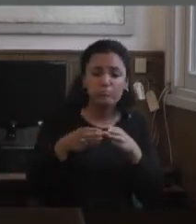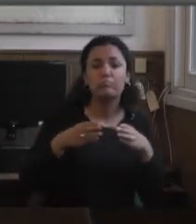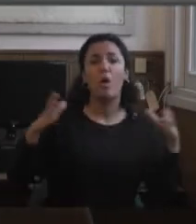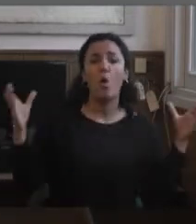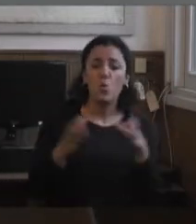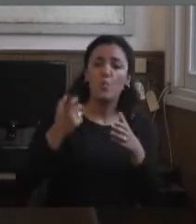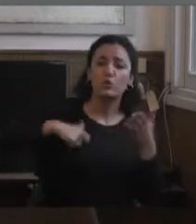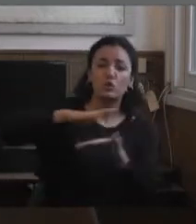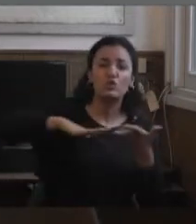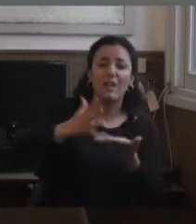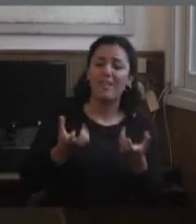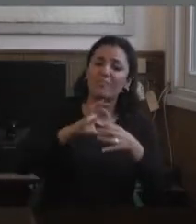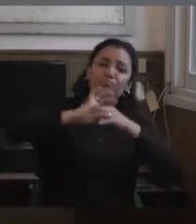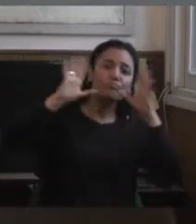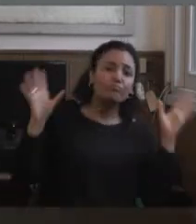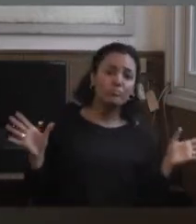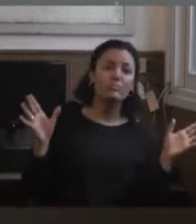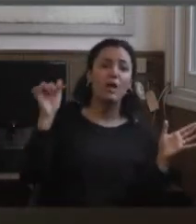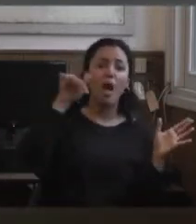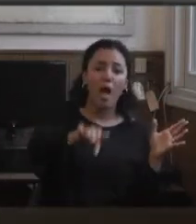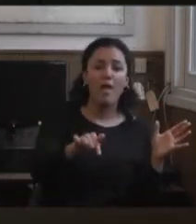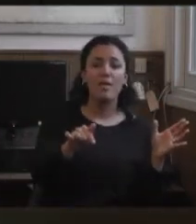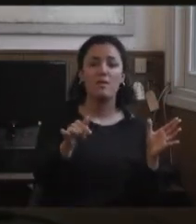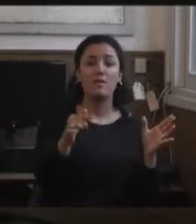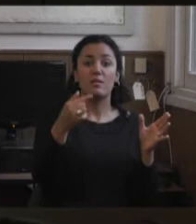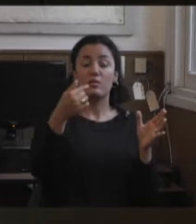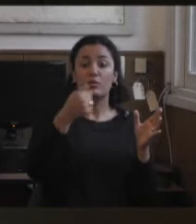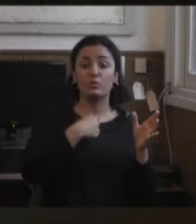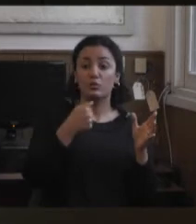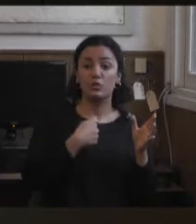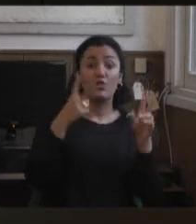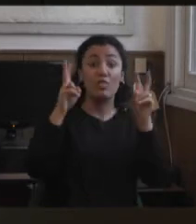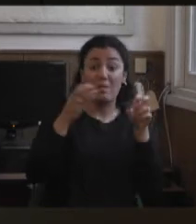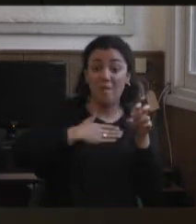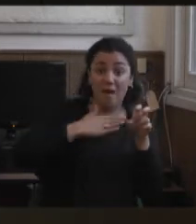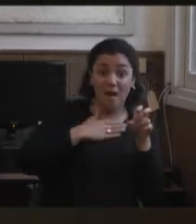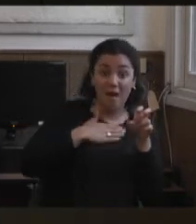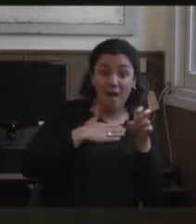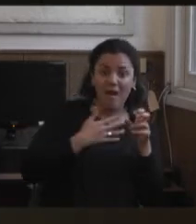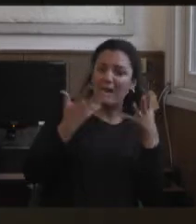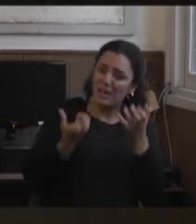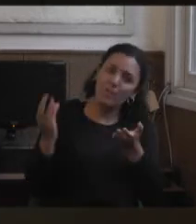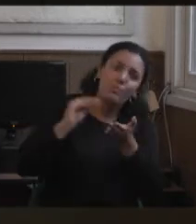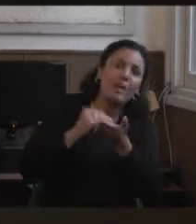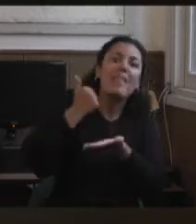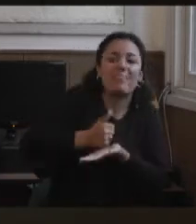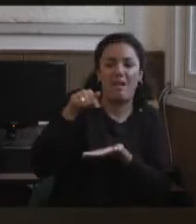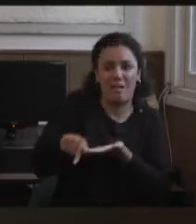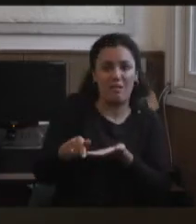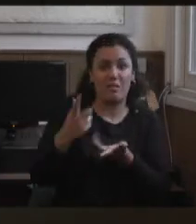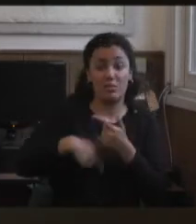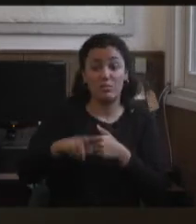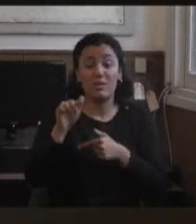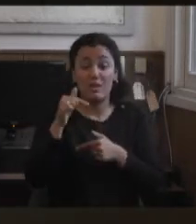liberación, con el gran eslogan nada sobre nosotros y en nosotros, me parece que es lo que ellos pretenden marcar, y yo también soy